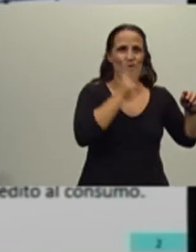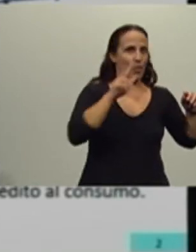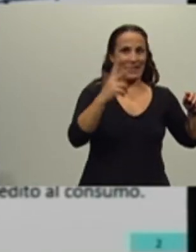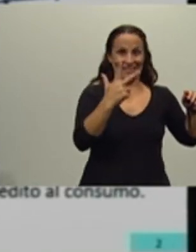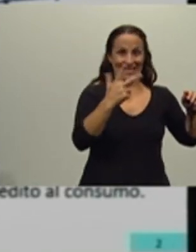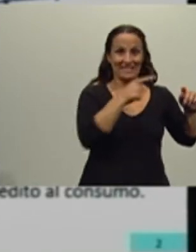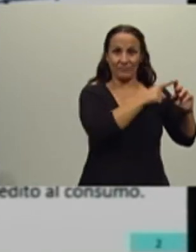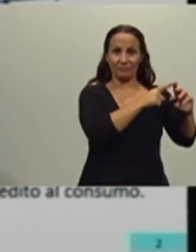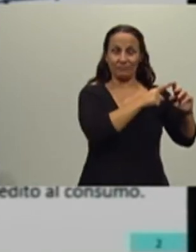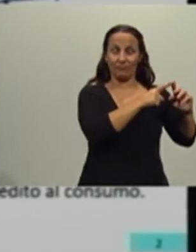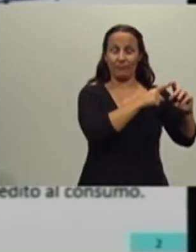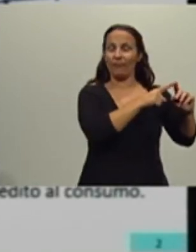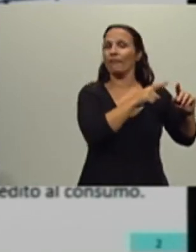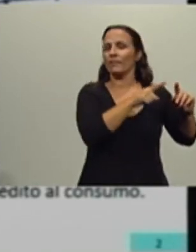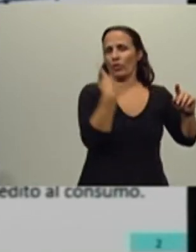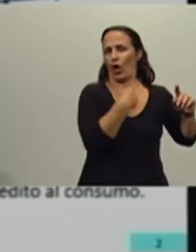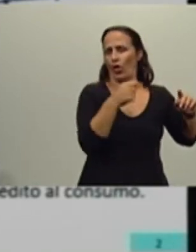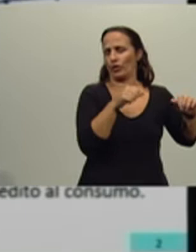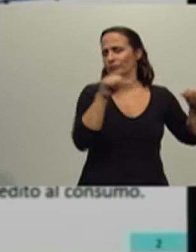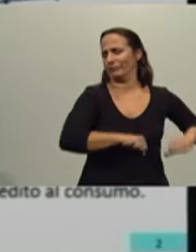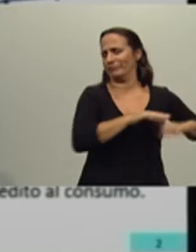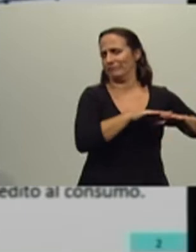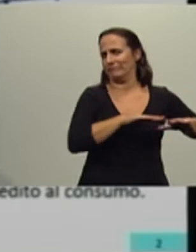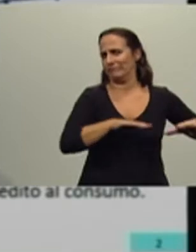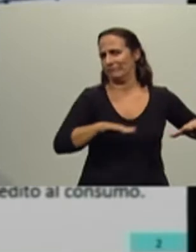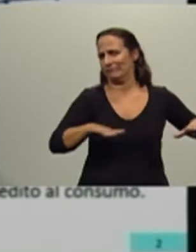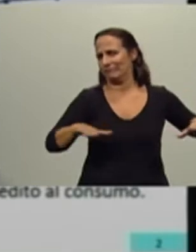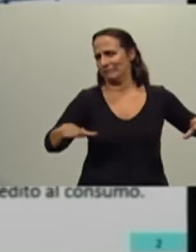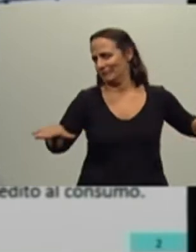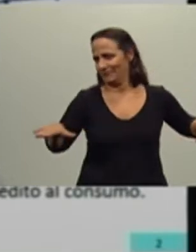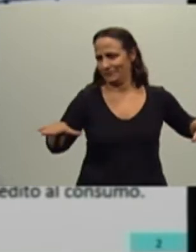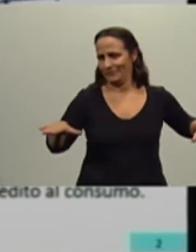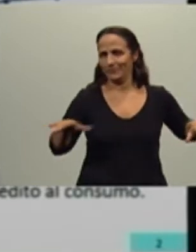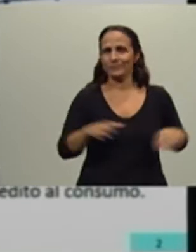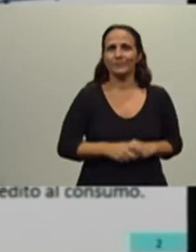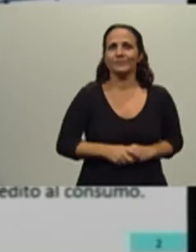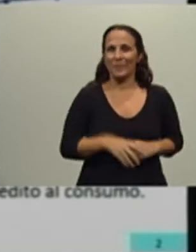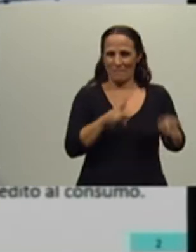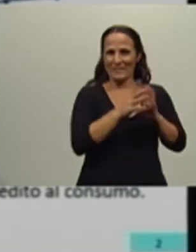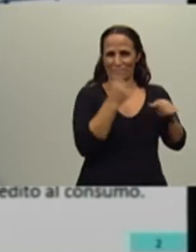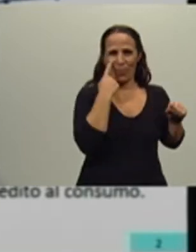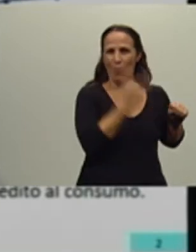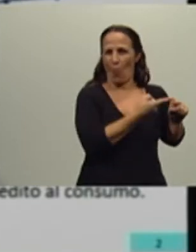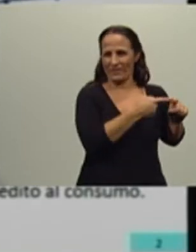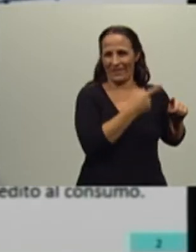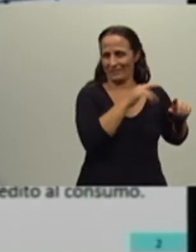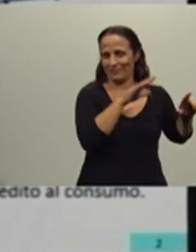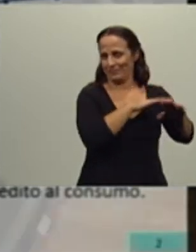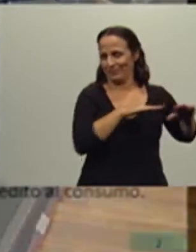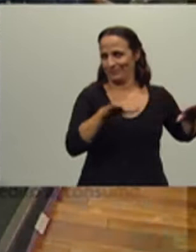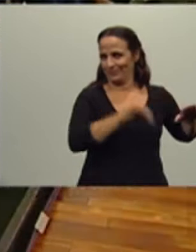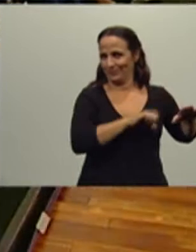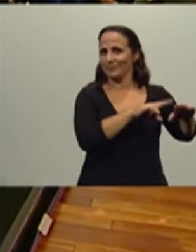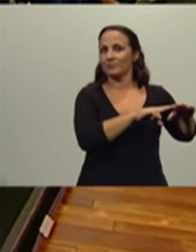2003 estábamos todos en la lona, como verán ahí, se indica claramente dónde estábamos. Fíjense